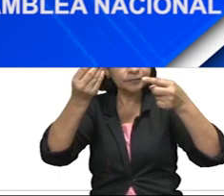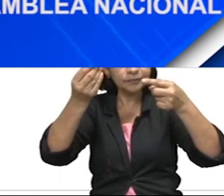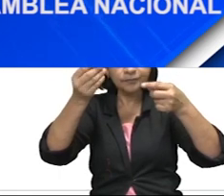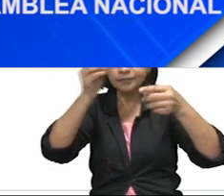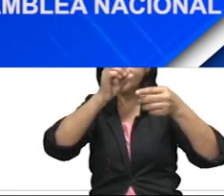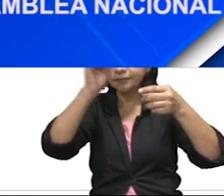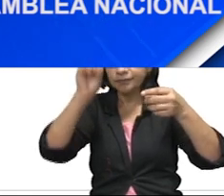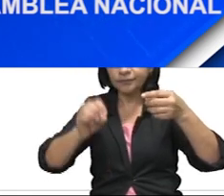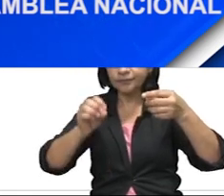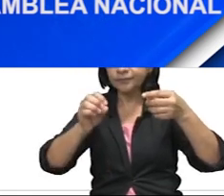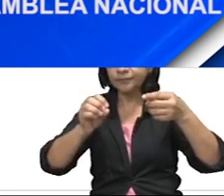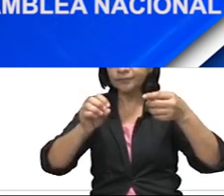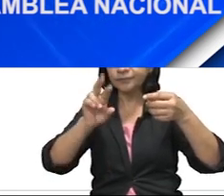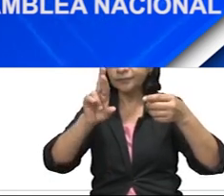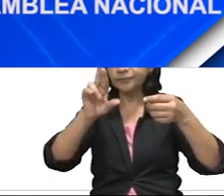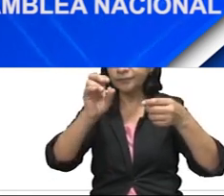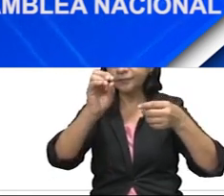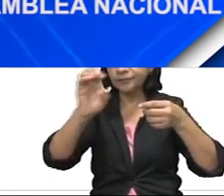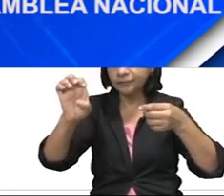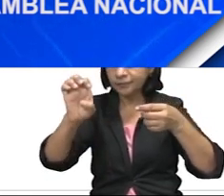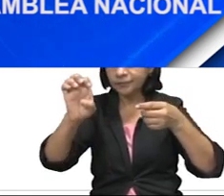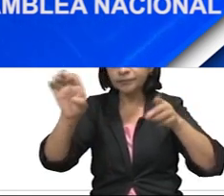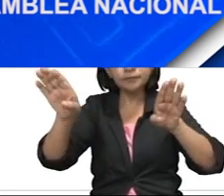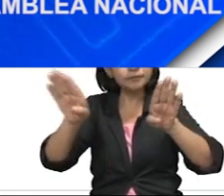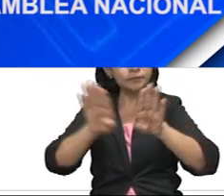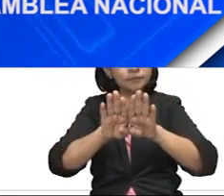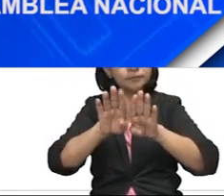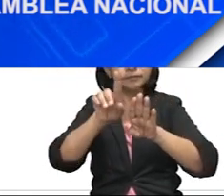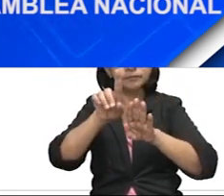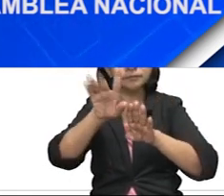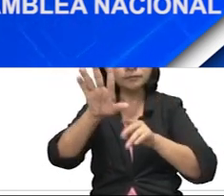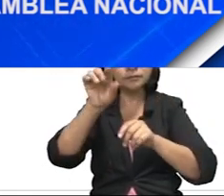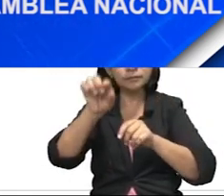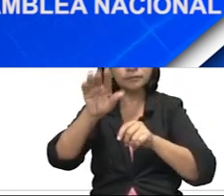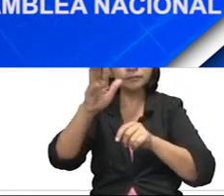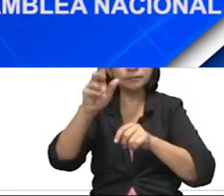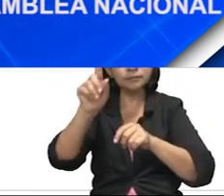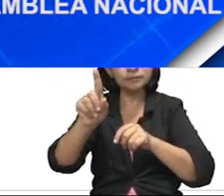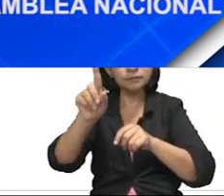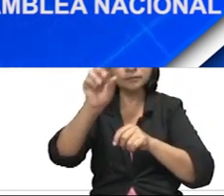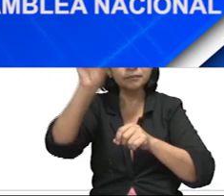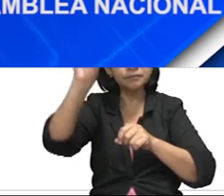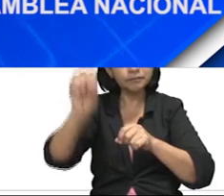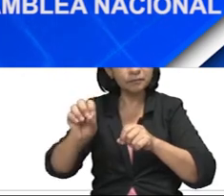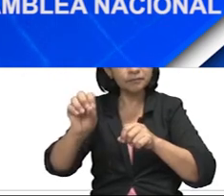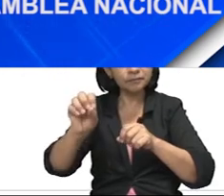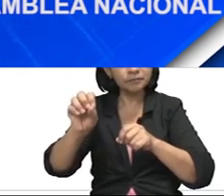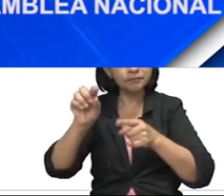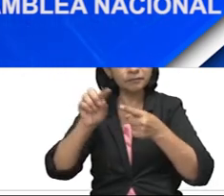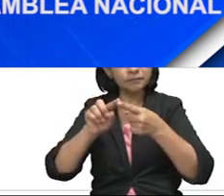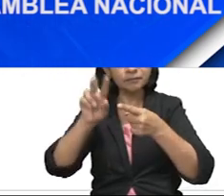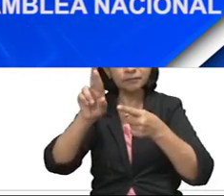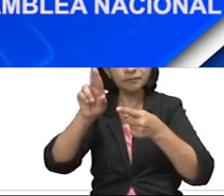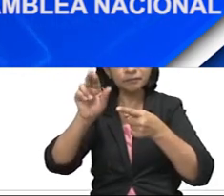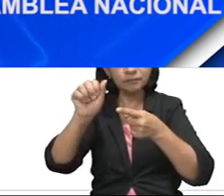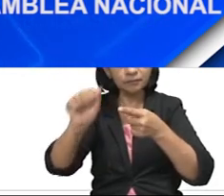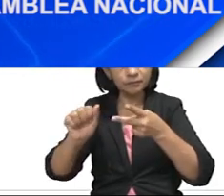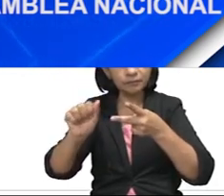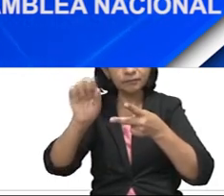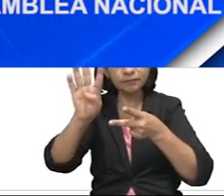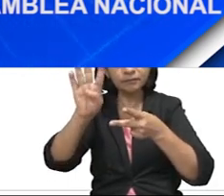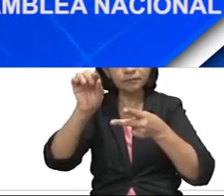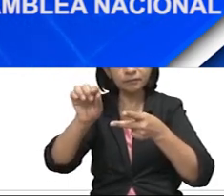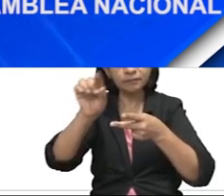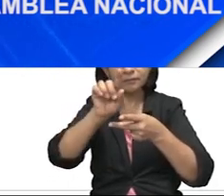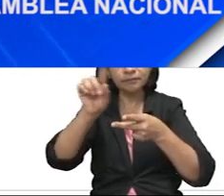el ROE cerró en 15.91%, el ROA en 4